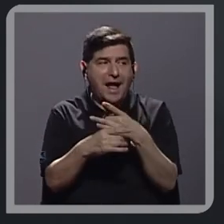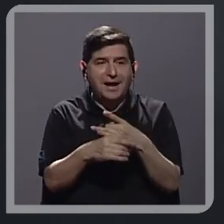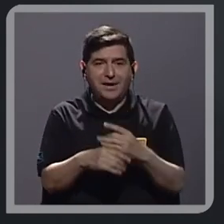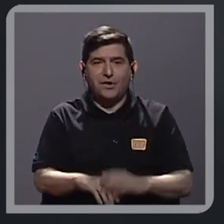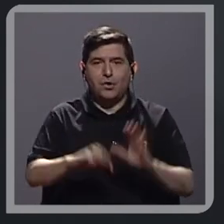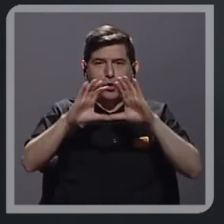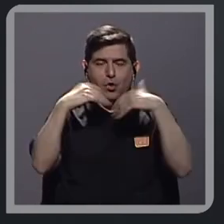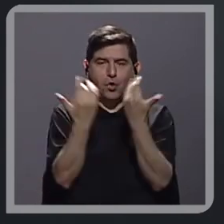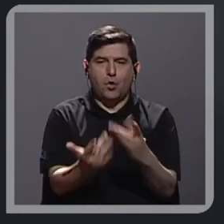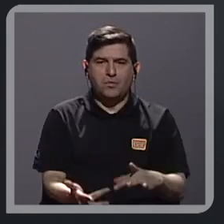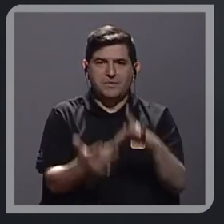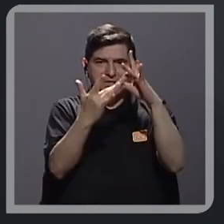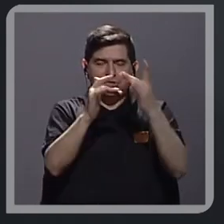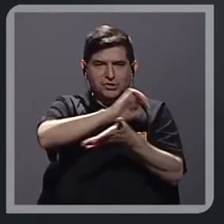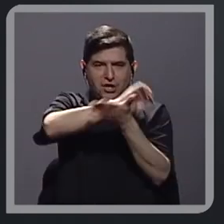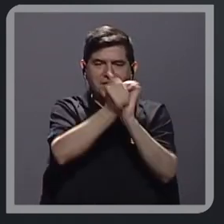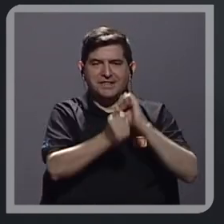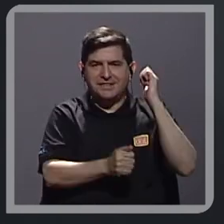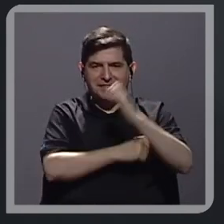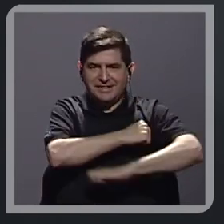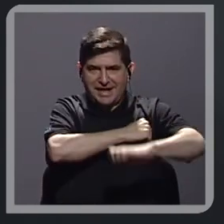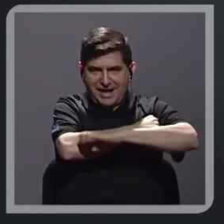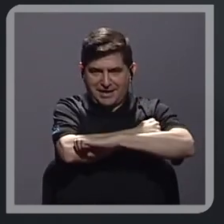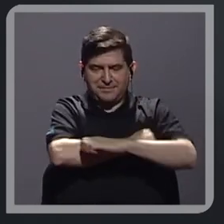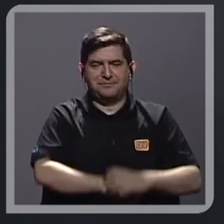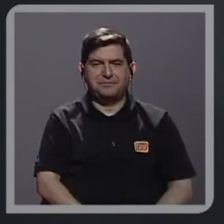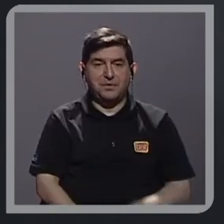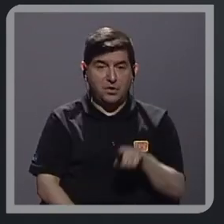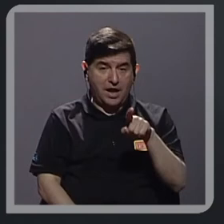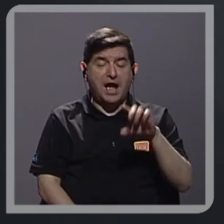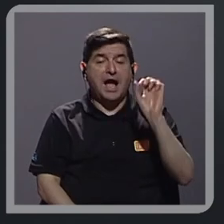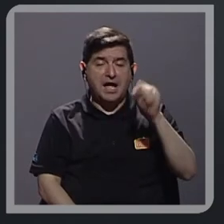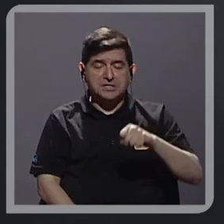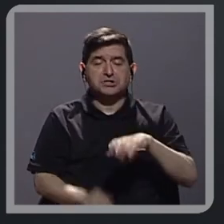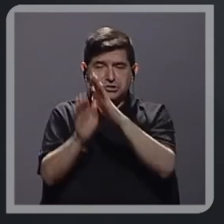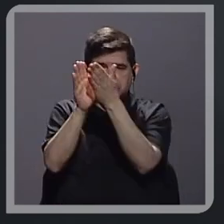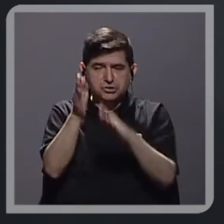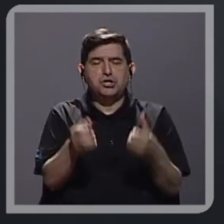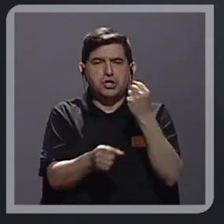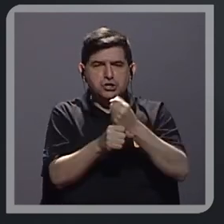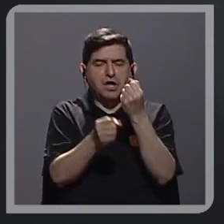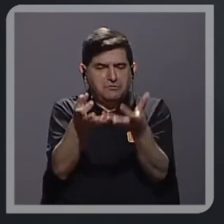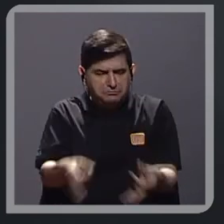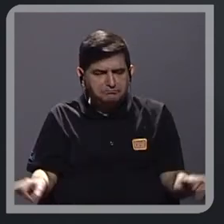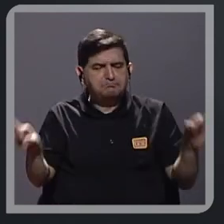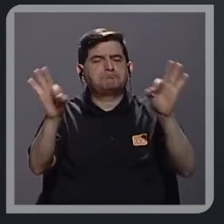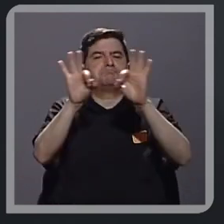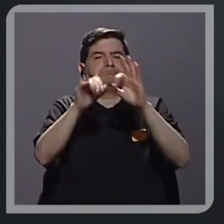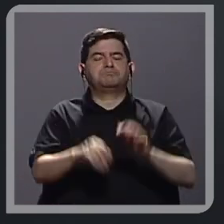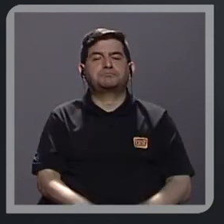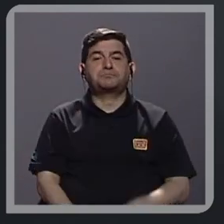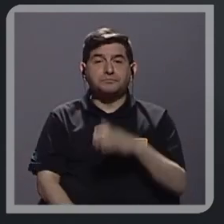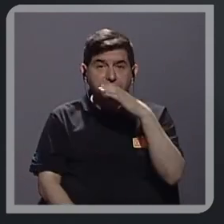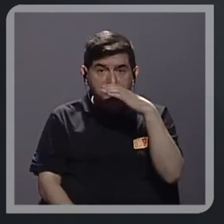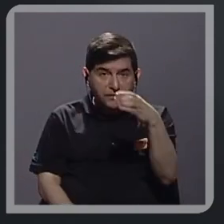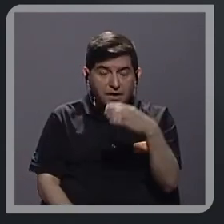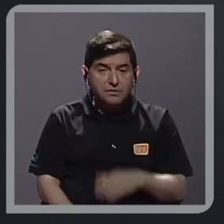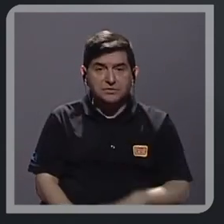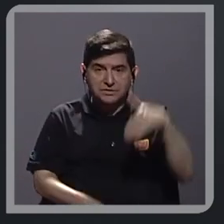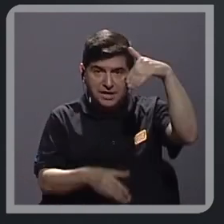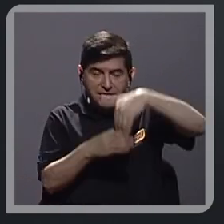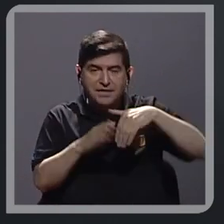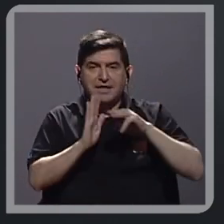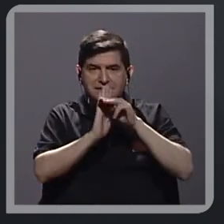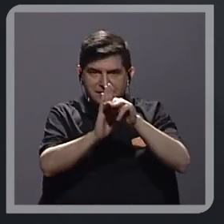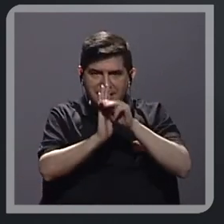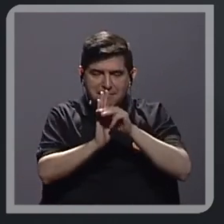la Comisión Especial de Reforma del Estado y es ahí donde sí Contraloría ha hecho una labor muy importante inclusive de recomendaciones en el marco de ese